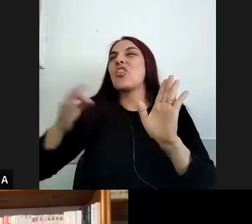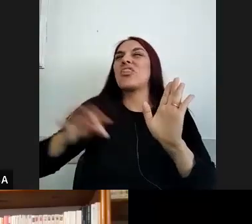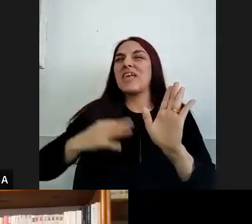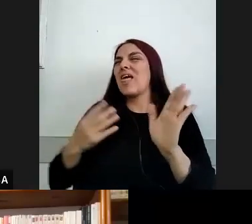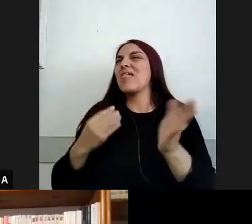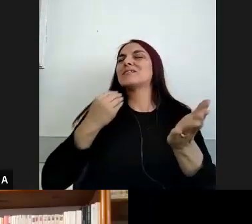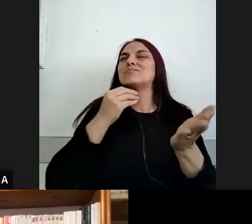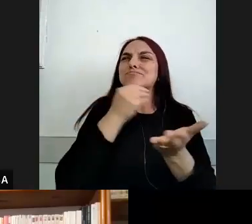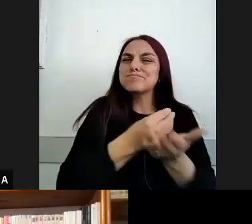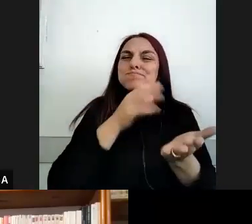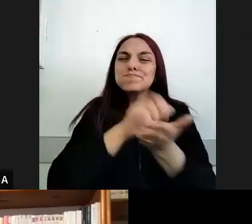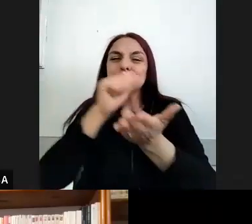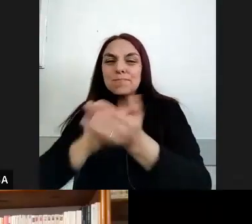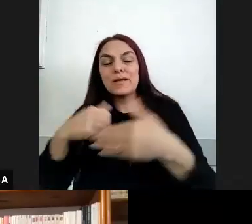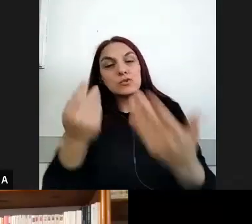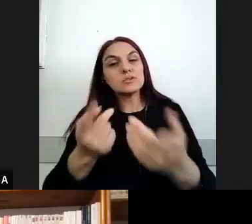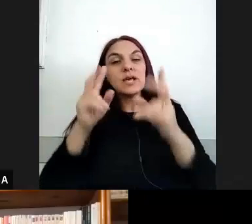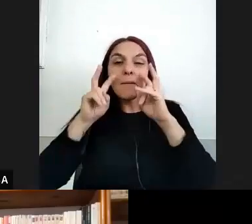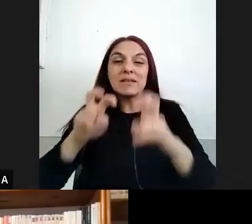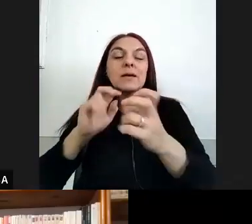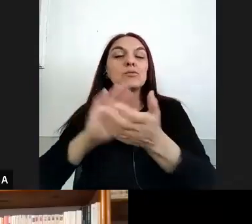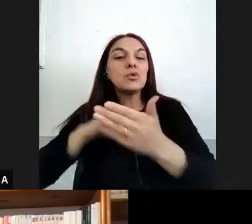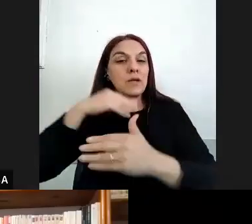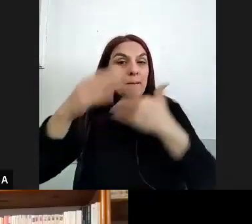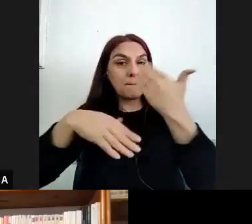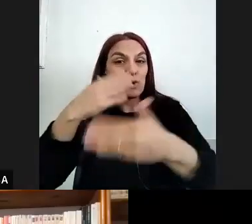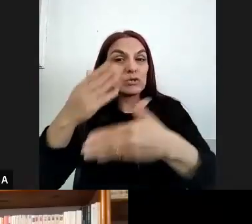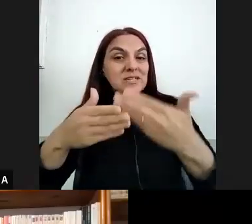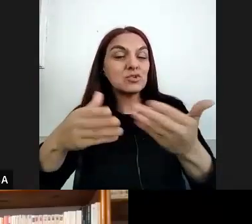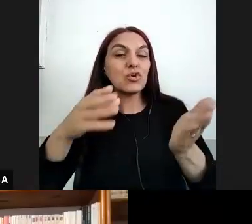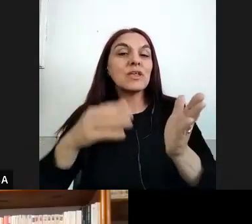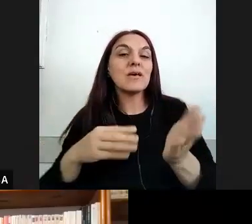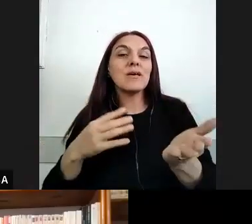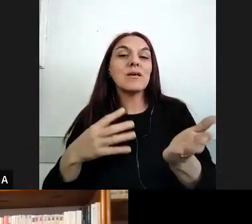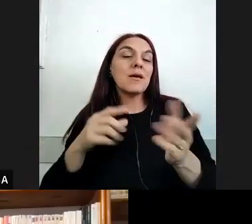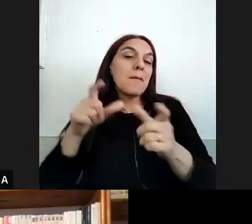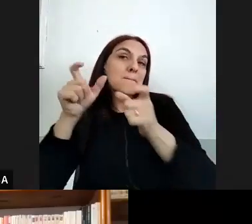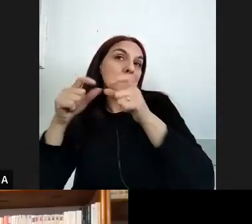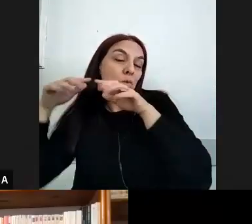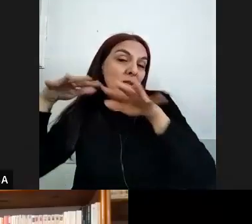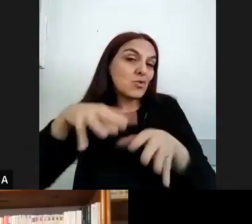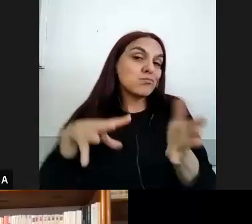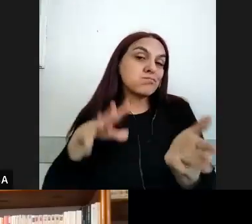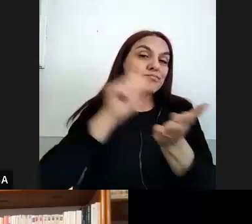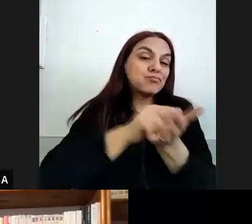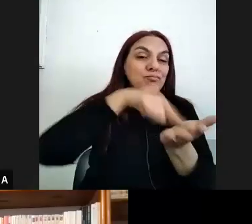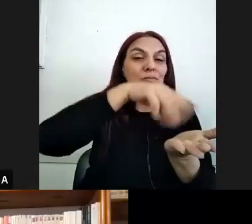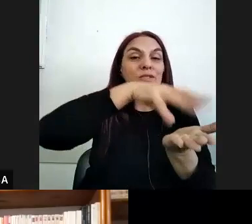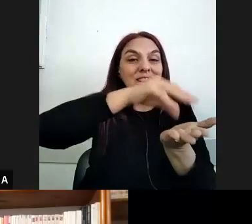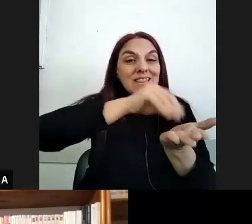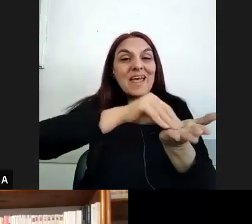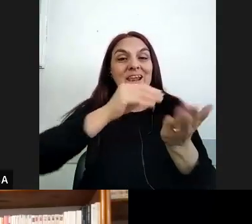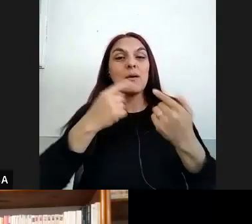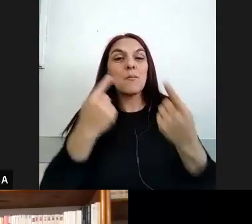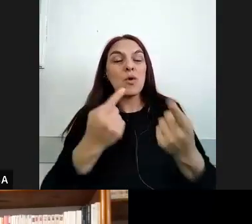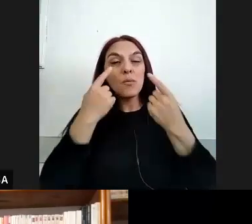analizando son los procesos ¿no? de territorialización de una población que la podemos mirar además a lo largo de las